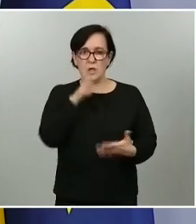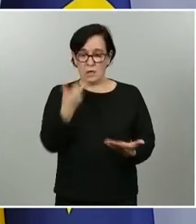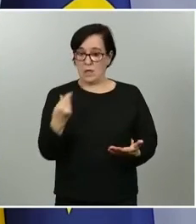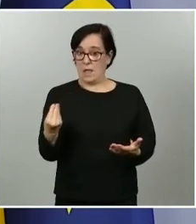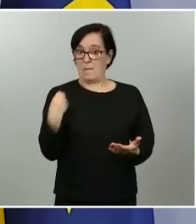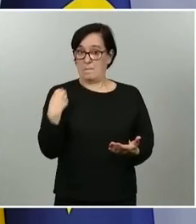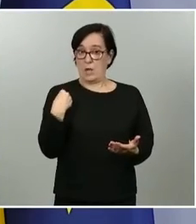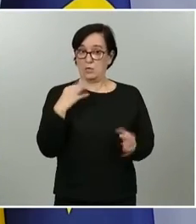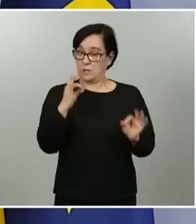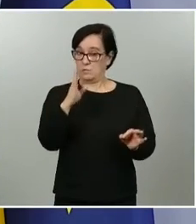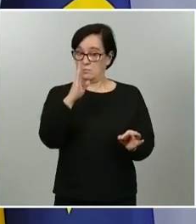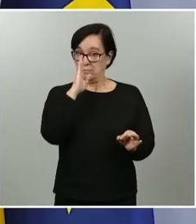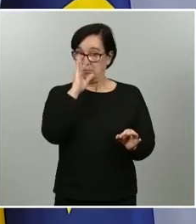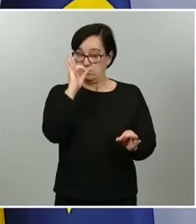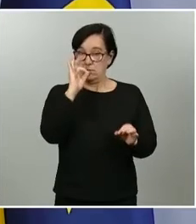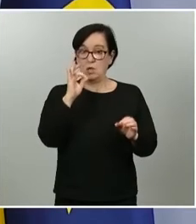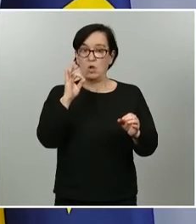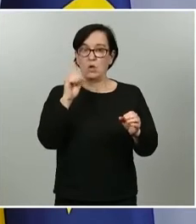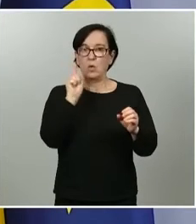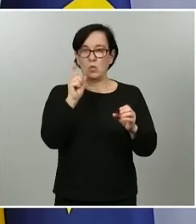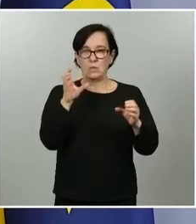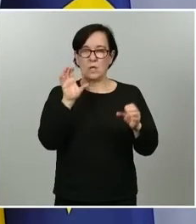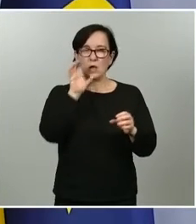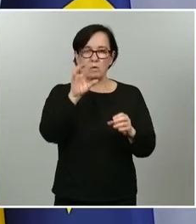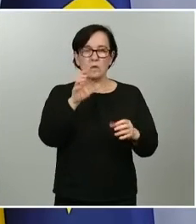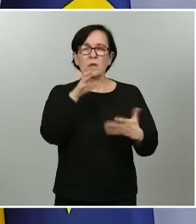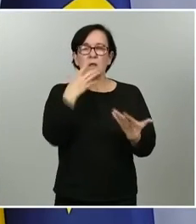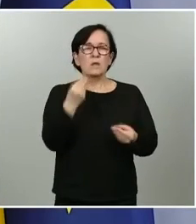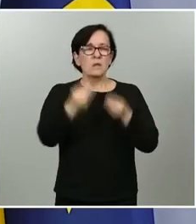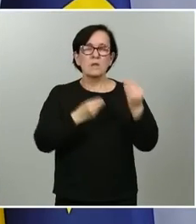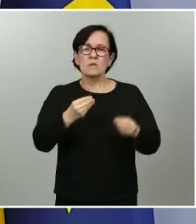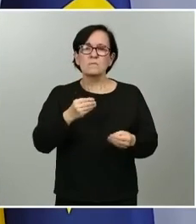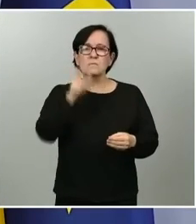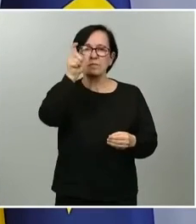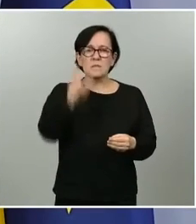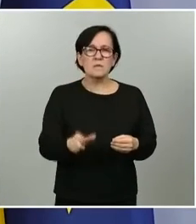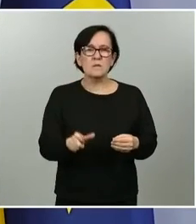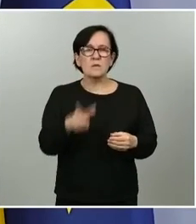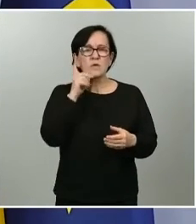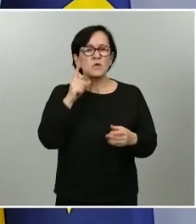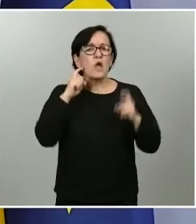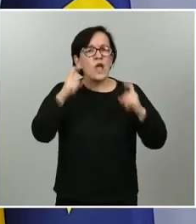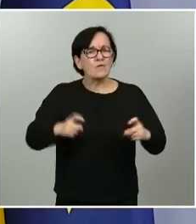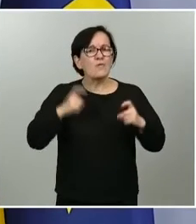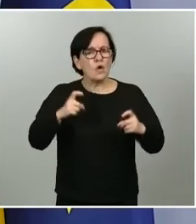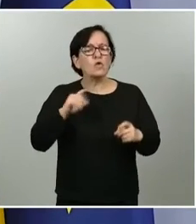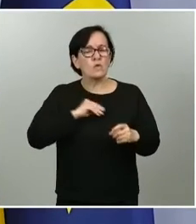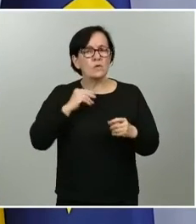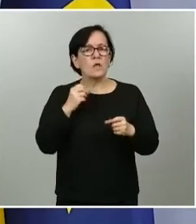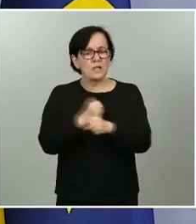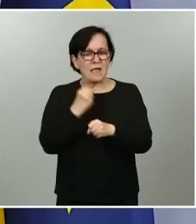particular de una comunidad autónoma quiero destacar en particular de esta comunidad autónoma el enorme esfuerzo y el enorme trabajo que se ha venido haciendo